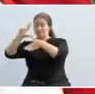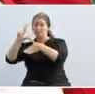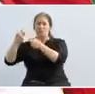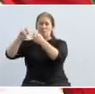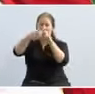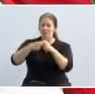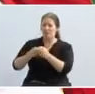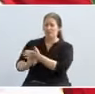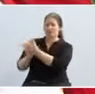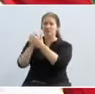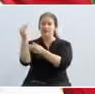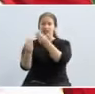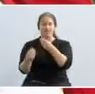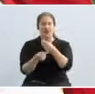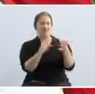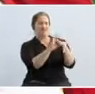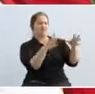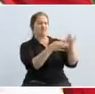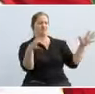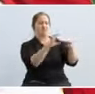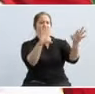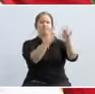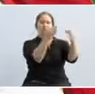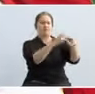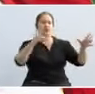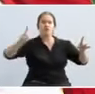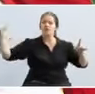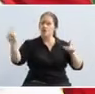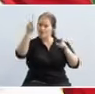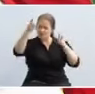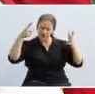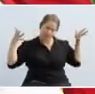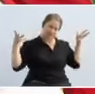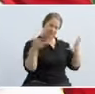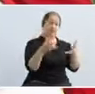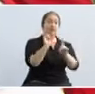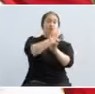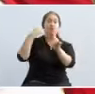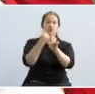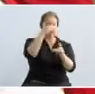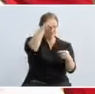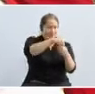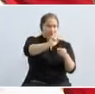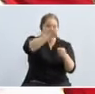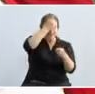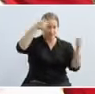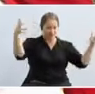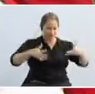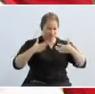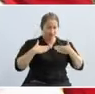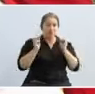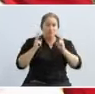no es debilitar a la familia, sino fortalecer el núcleo de mayor protección para el ser humano. Ese